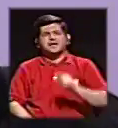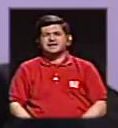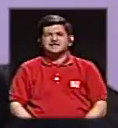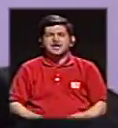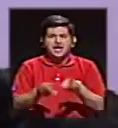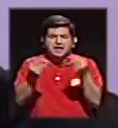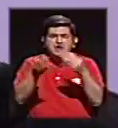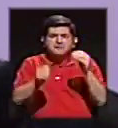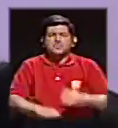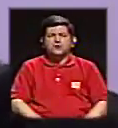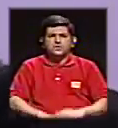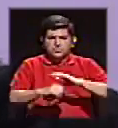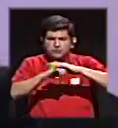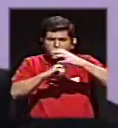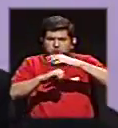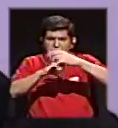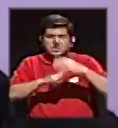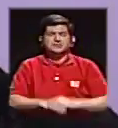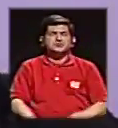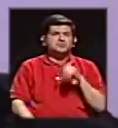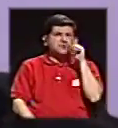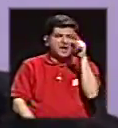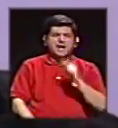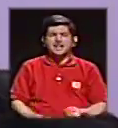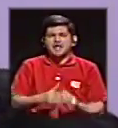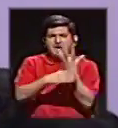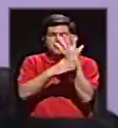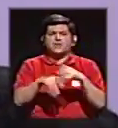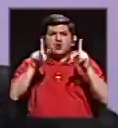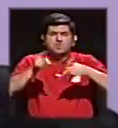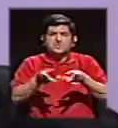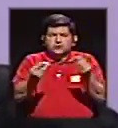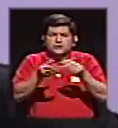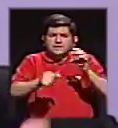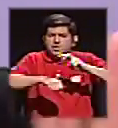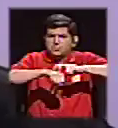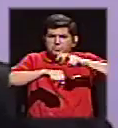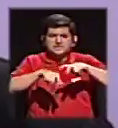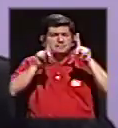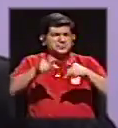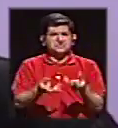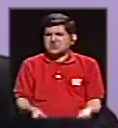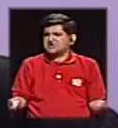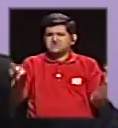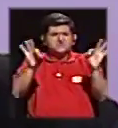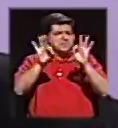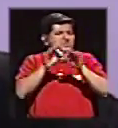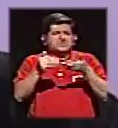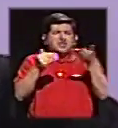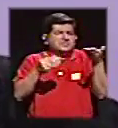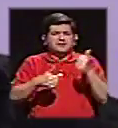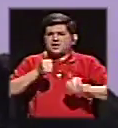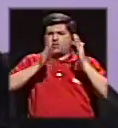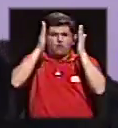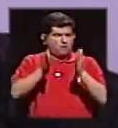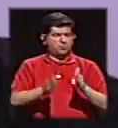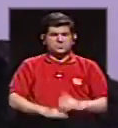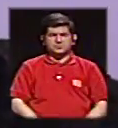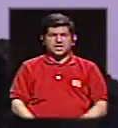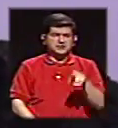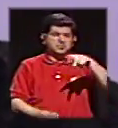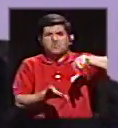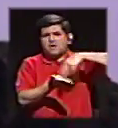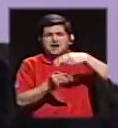el volcán, hablo de los paperos, la gente no quiere cosas rimbombantes del candidato, y mucho menos que